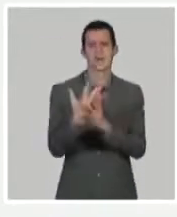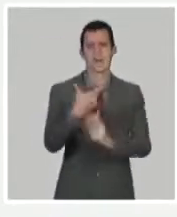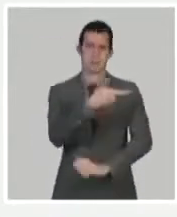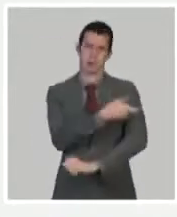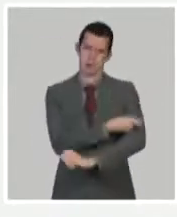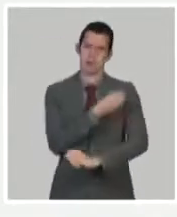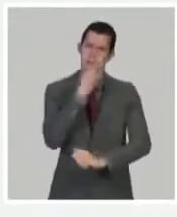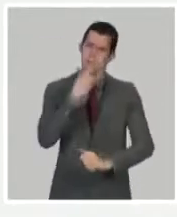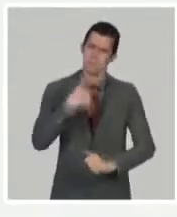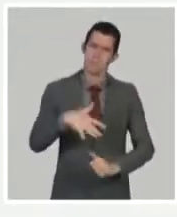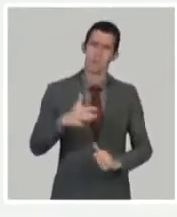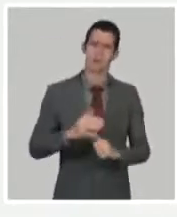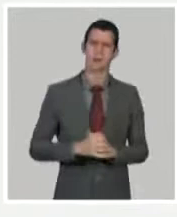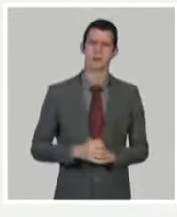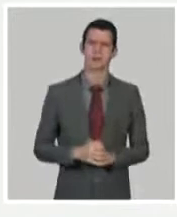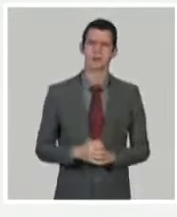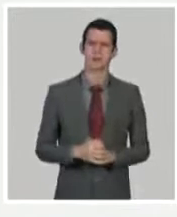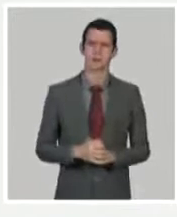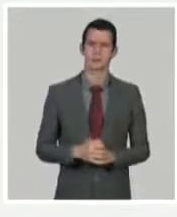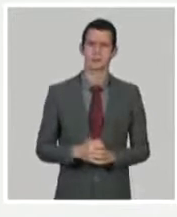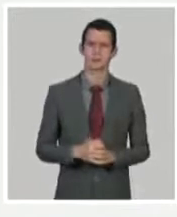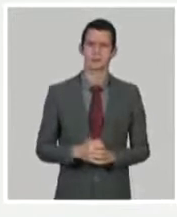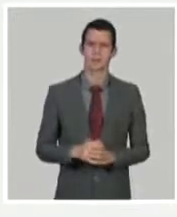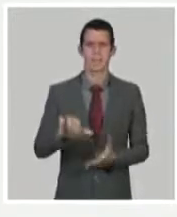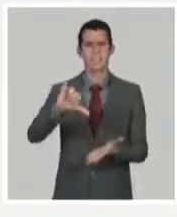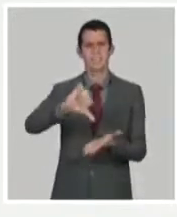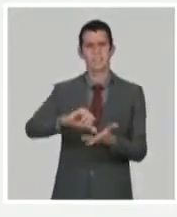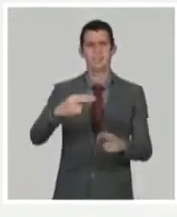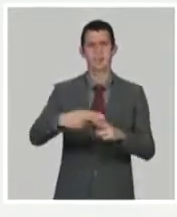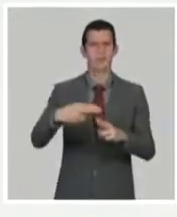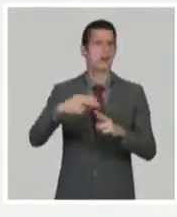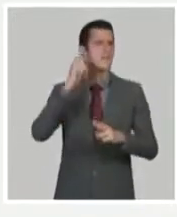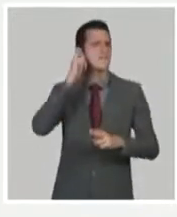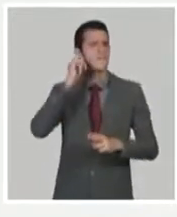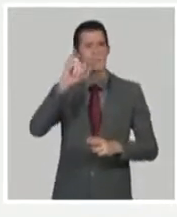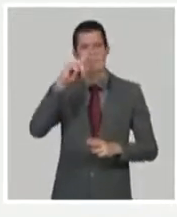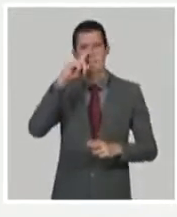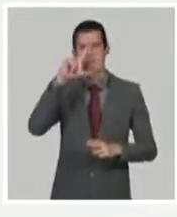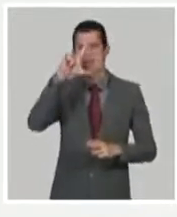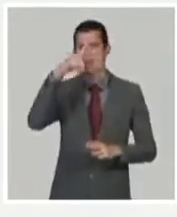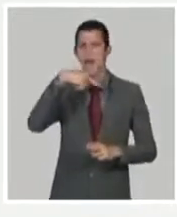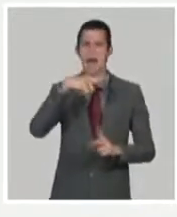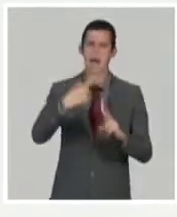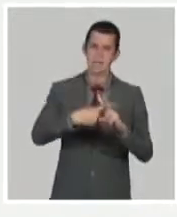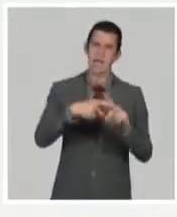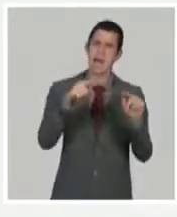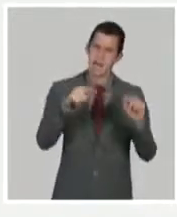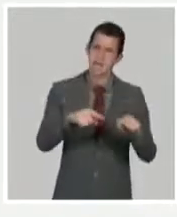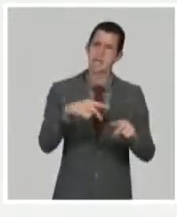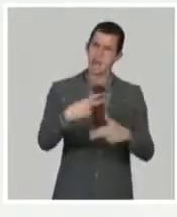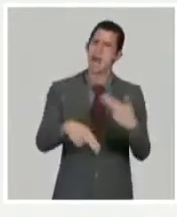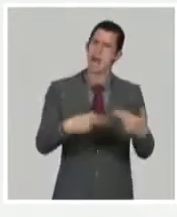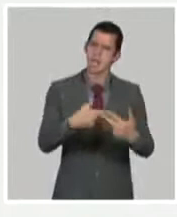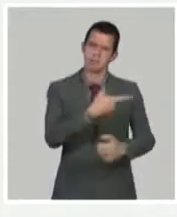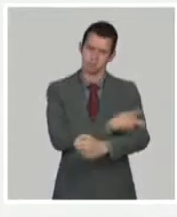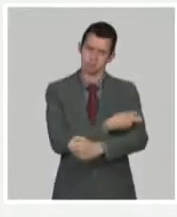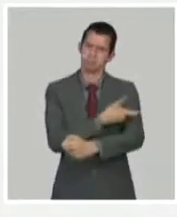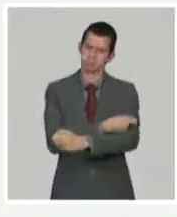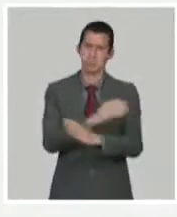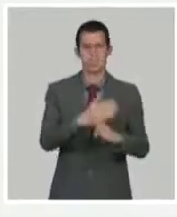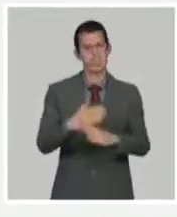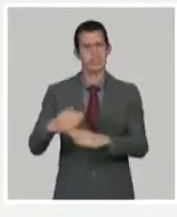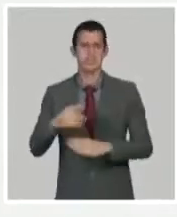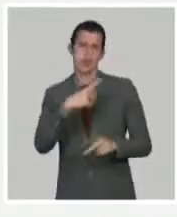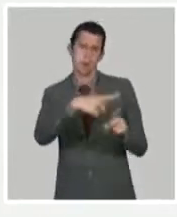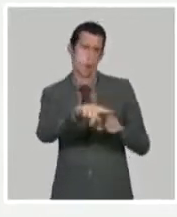Teníamos el Instituto Finlay de Vacuna con una amplia experiencia, está el Centro de Ingeniería Genética y Biotecnología que tiene sus vacunas recombinantes de la hepatitis